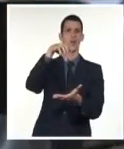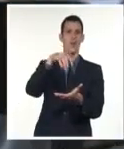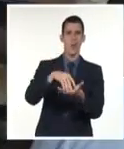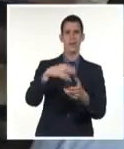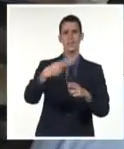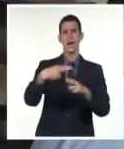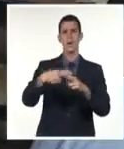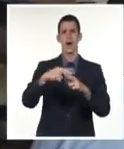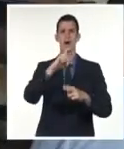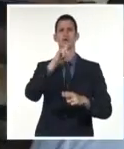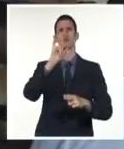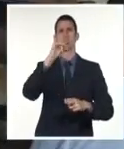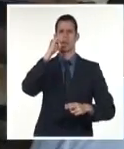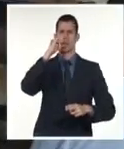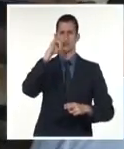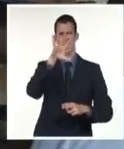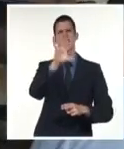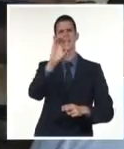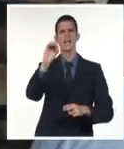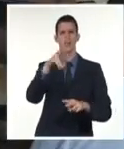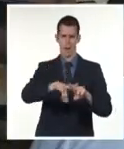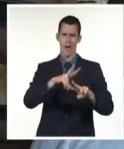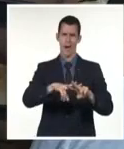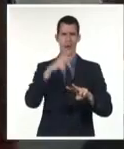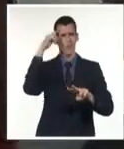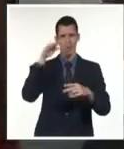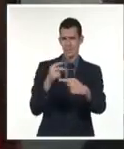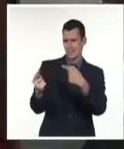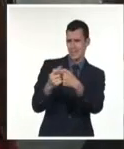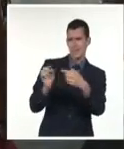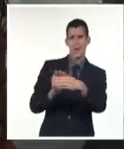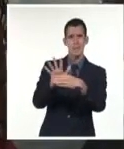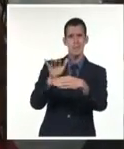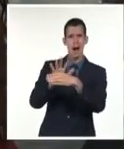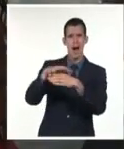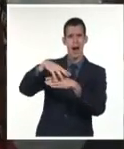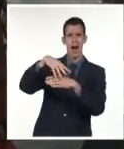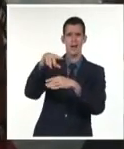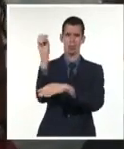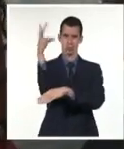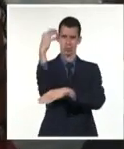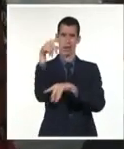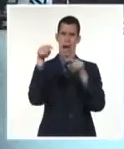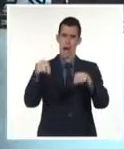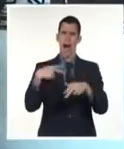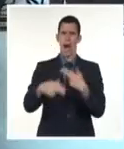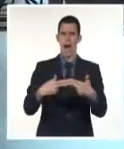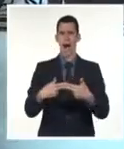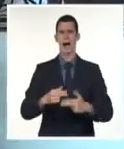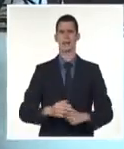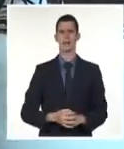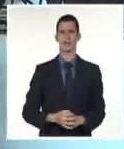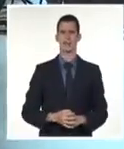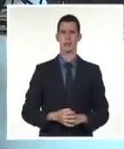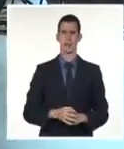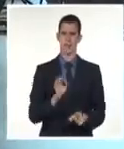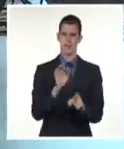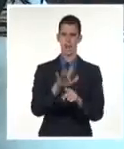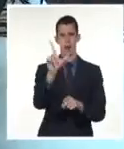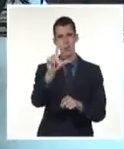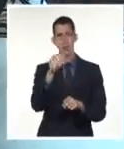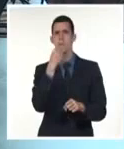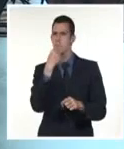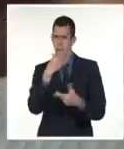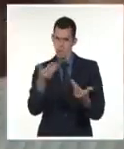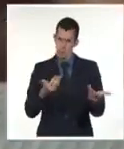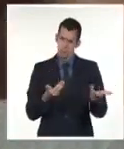Por otra parte, Emi Alfonso, directora artística del festival, anunció que a partir de este lunes está abierta la convocatoria para músicos jóvenes